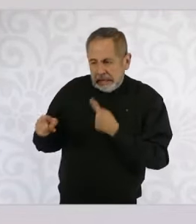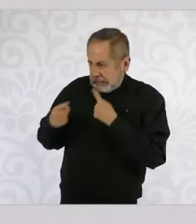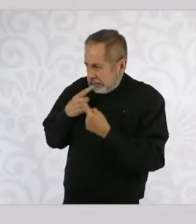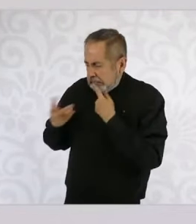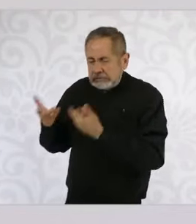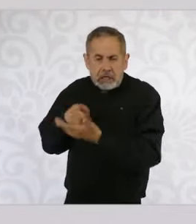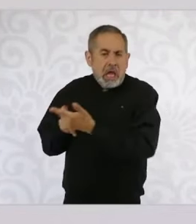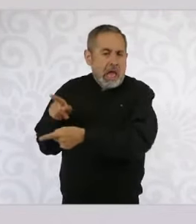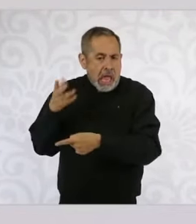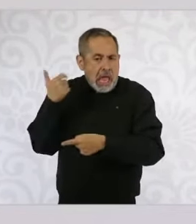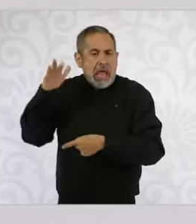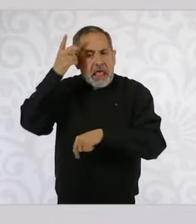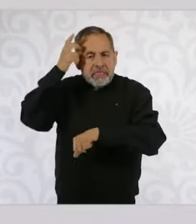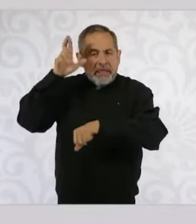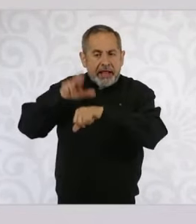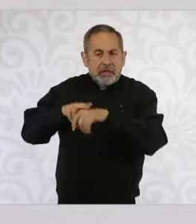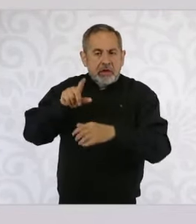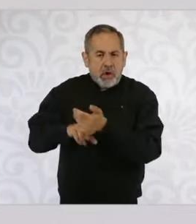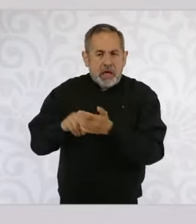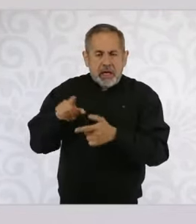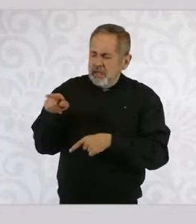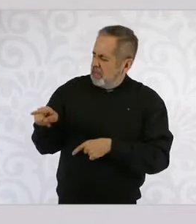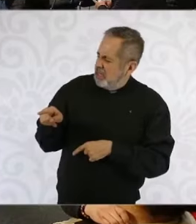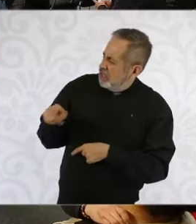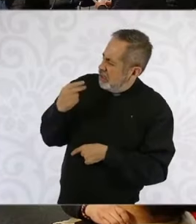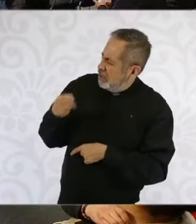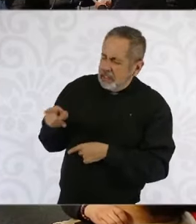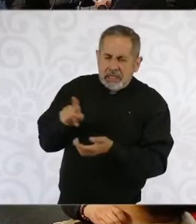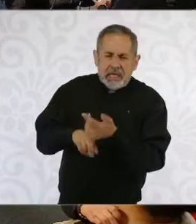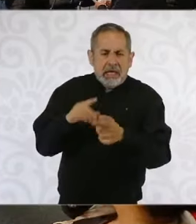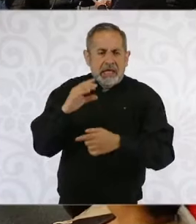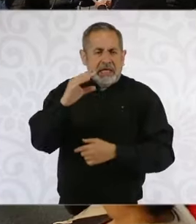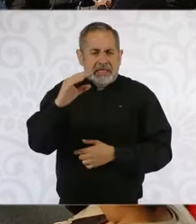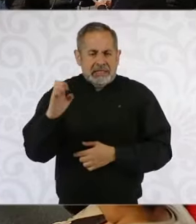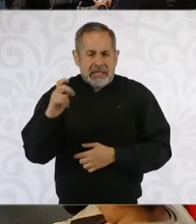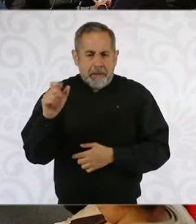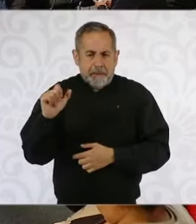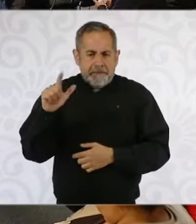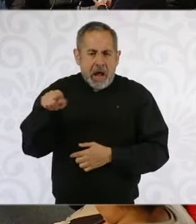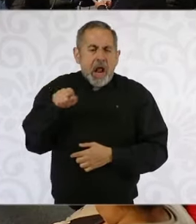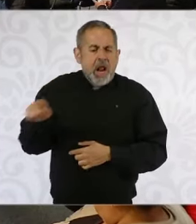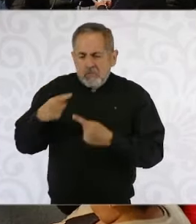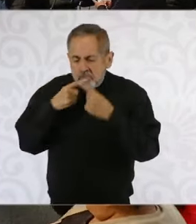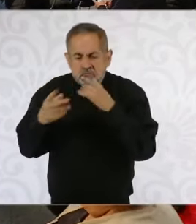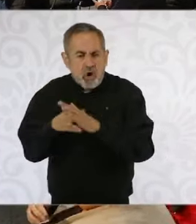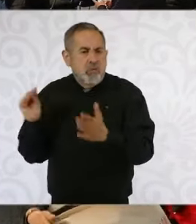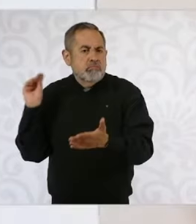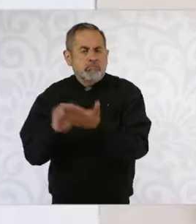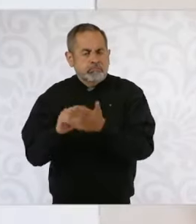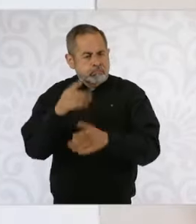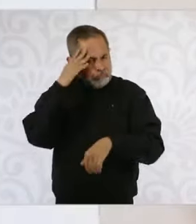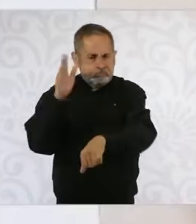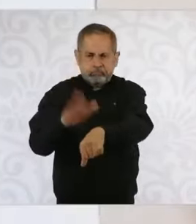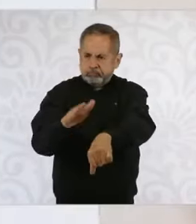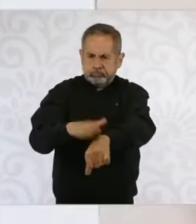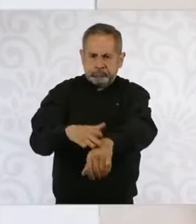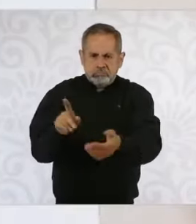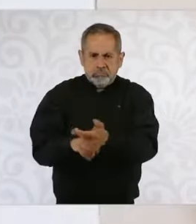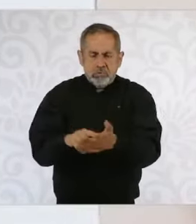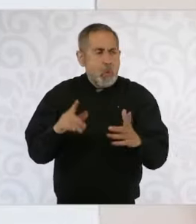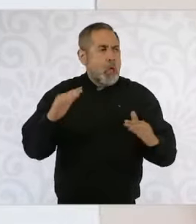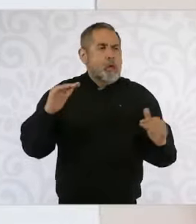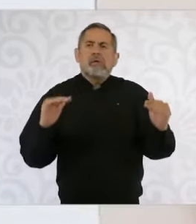directora de la Cepal, que puso en el centro de la discusión la